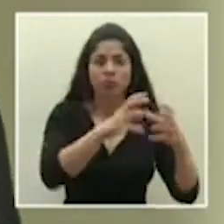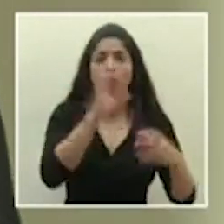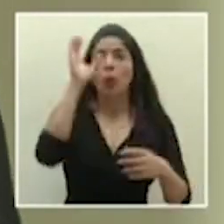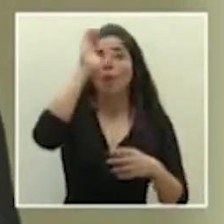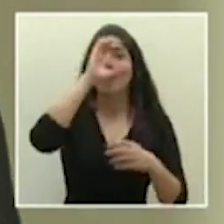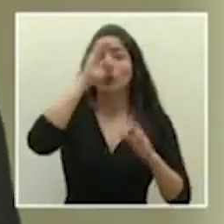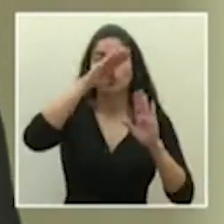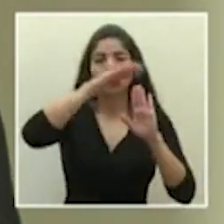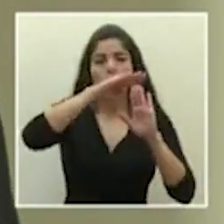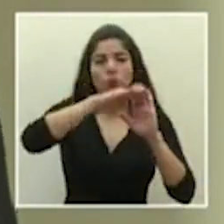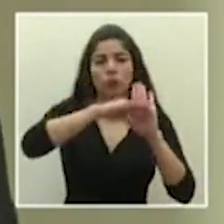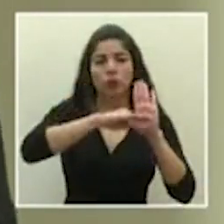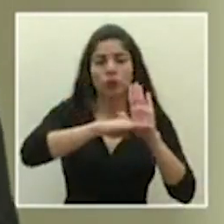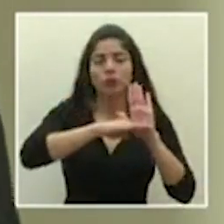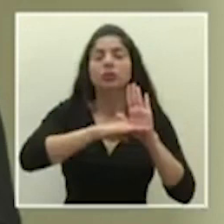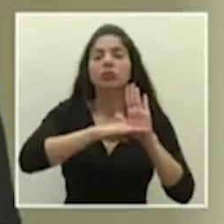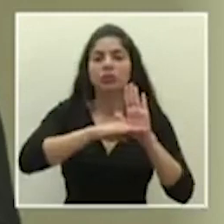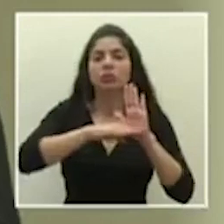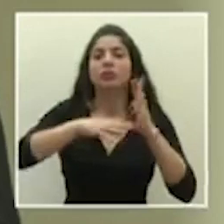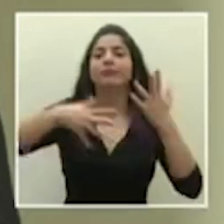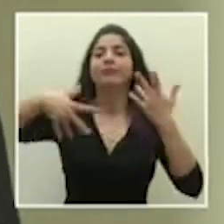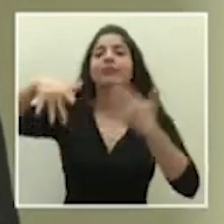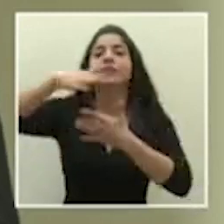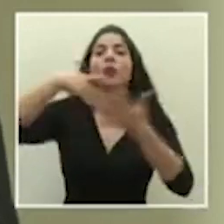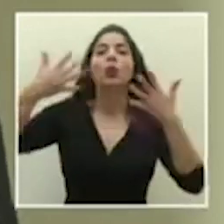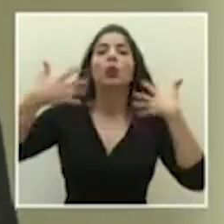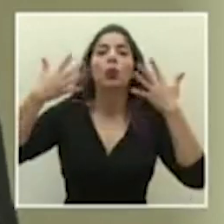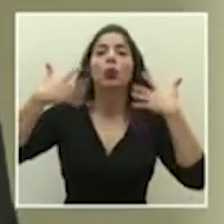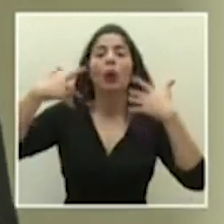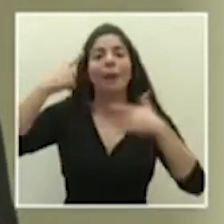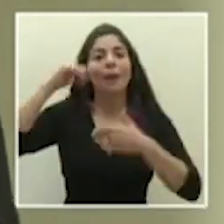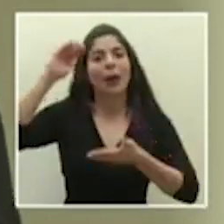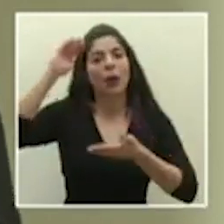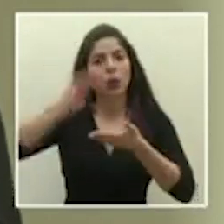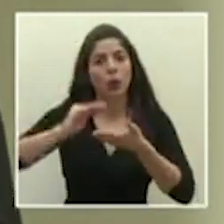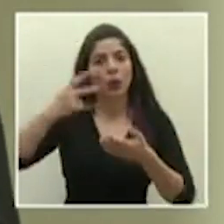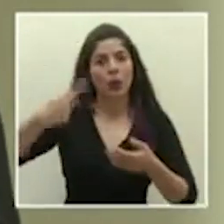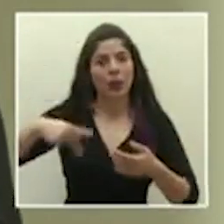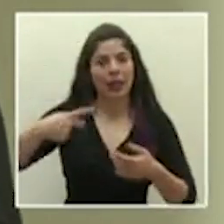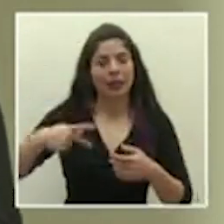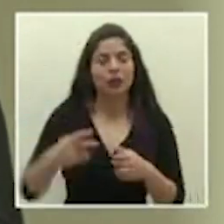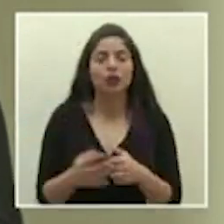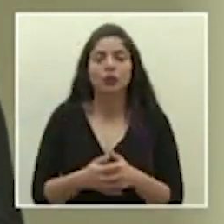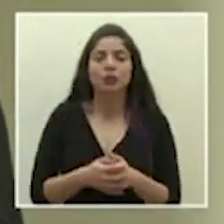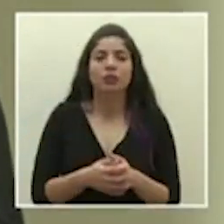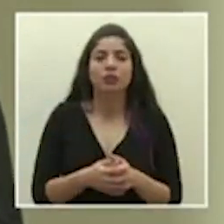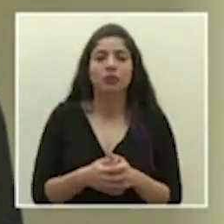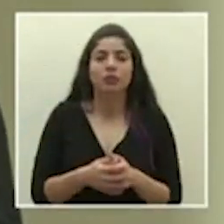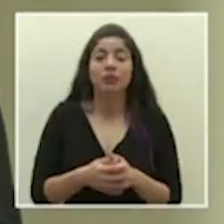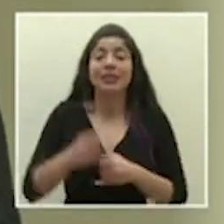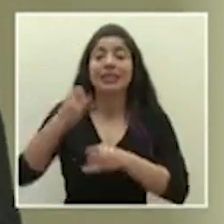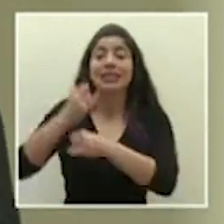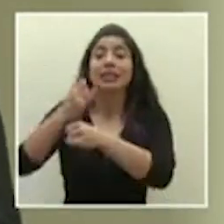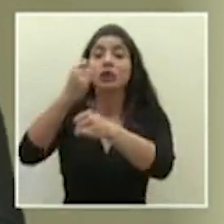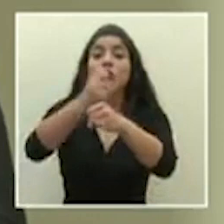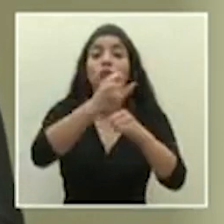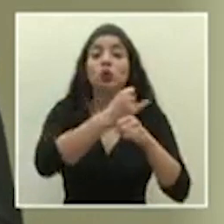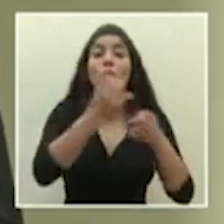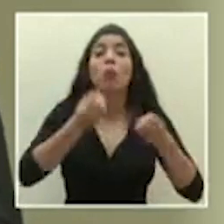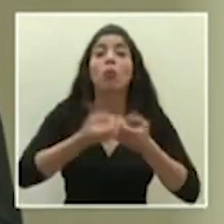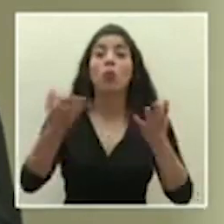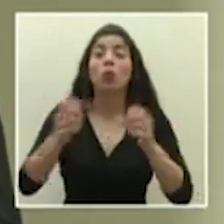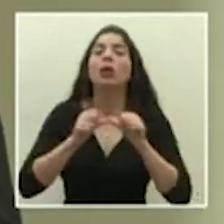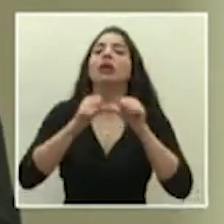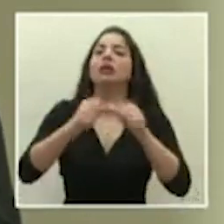las medidas de ventilación o de circulación de aire que permitan minimizar el riesgo. Las instituciones públicas continuarán